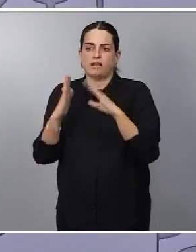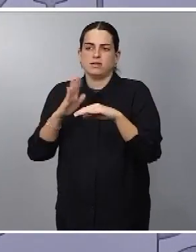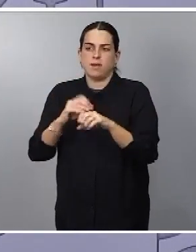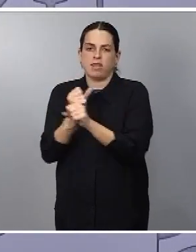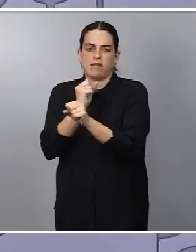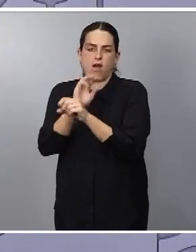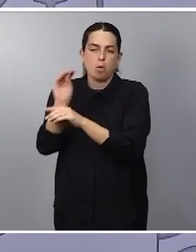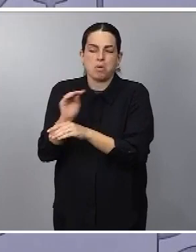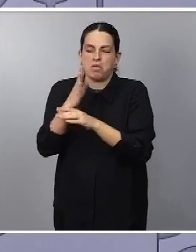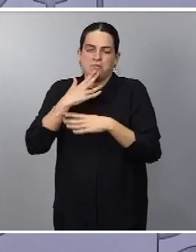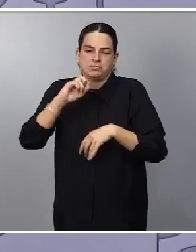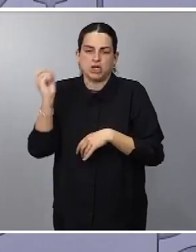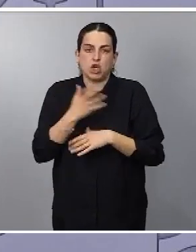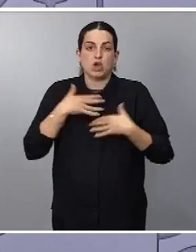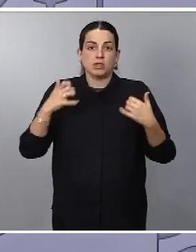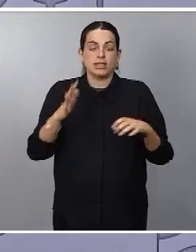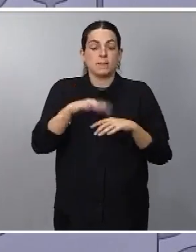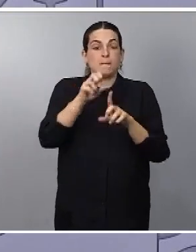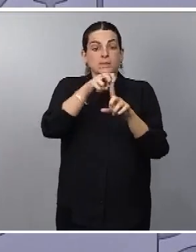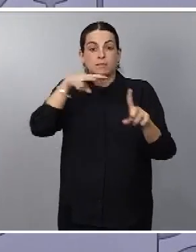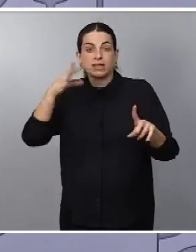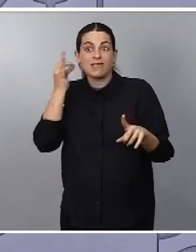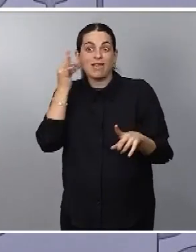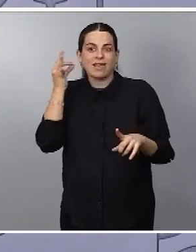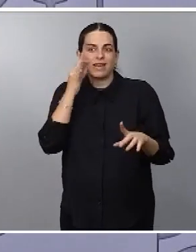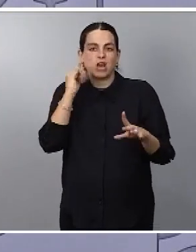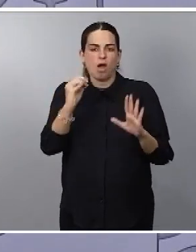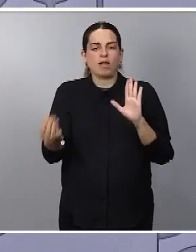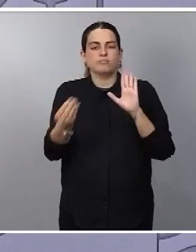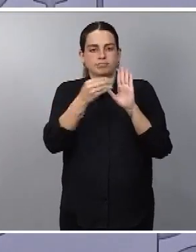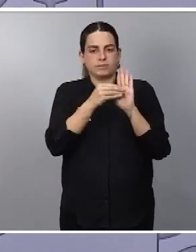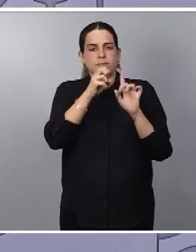estrategia una perspectiva de género también en el ámbito de la seguridad y la salud en el trabajo.